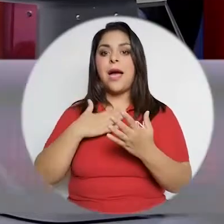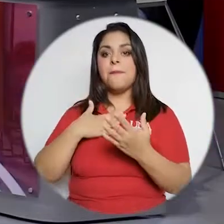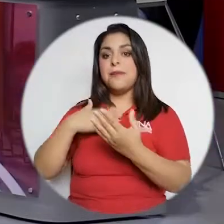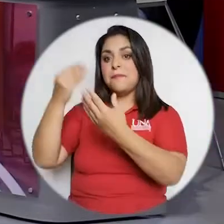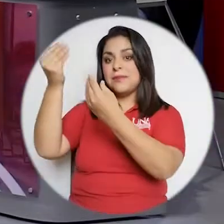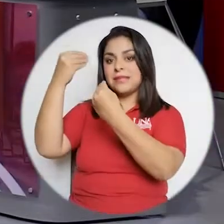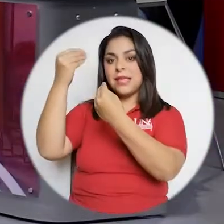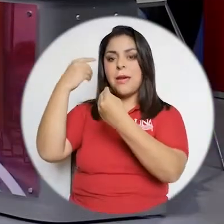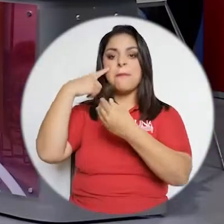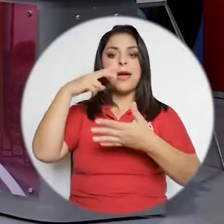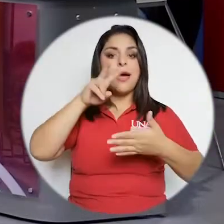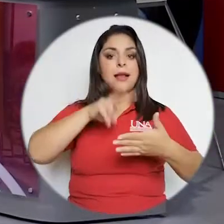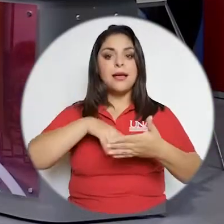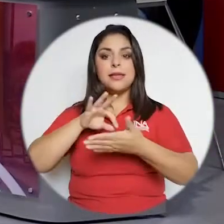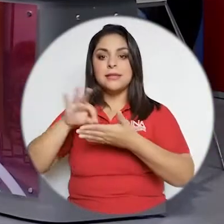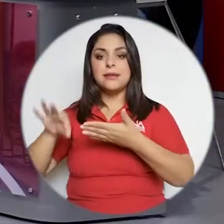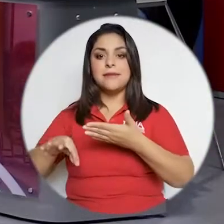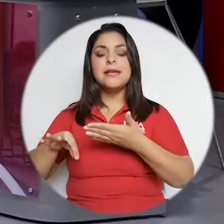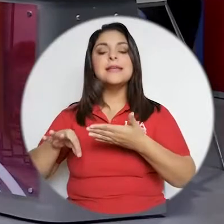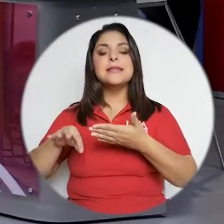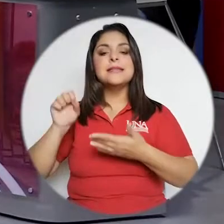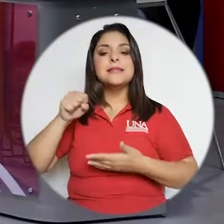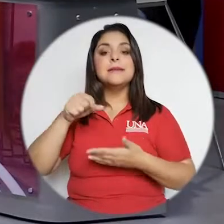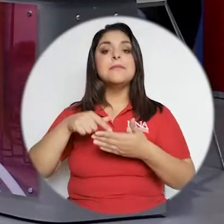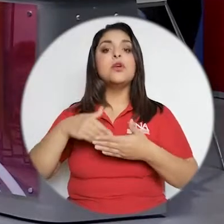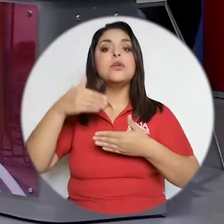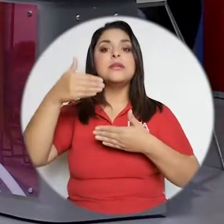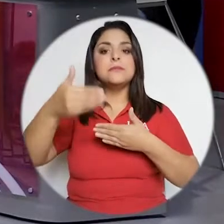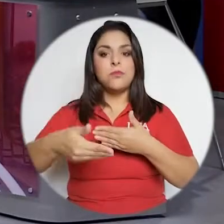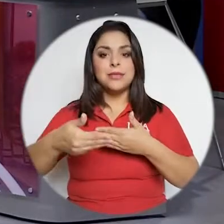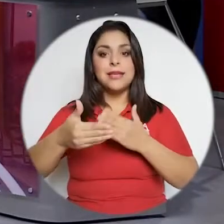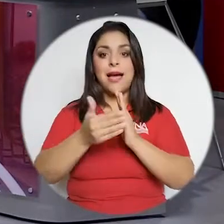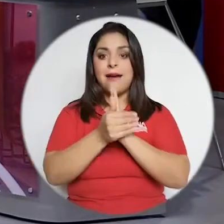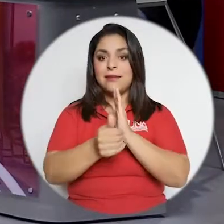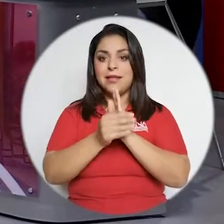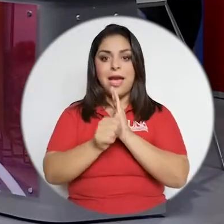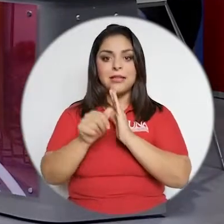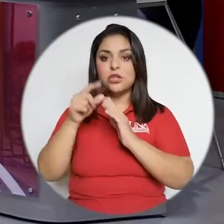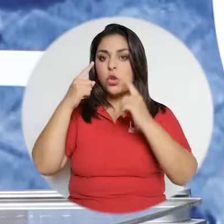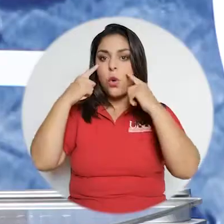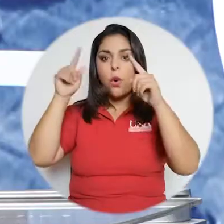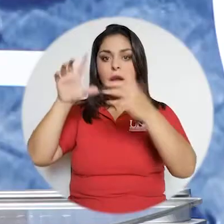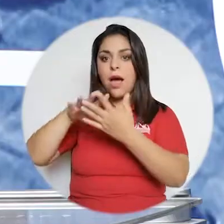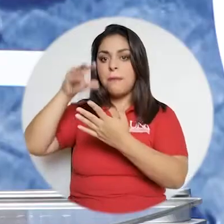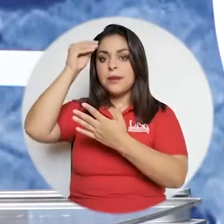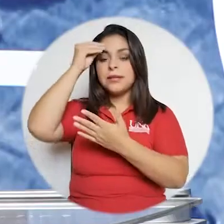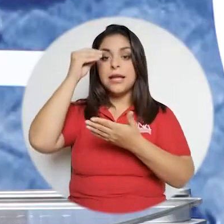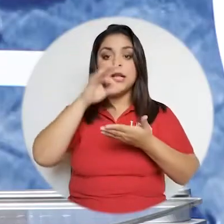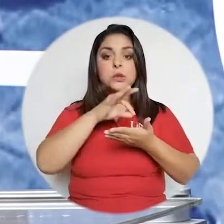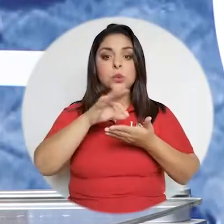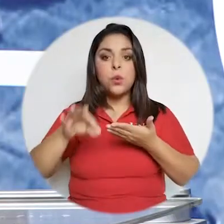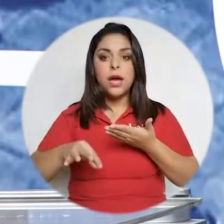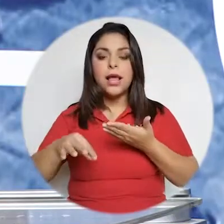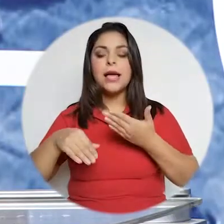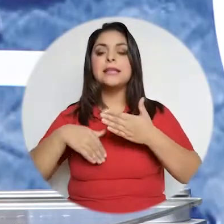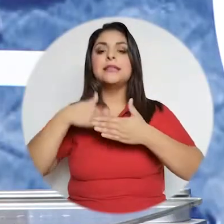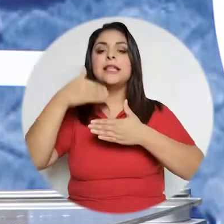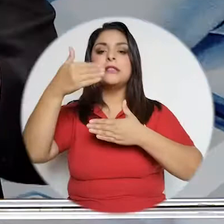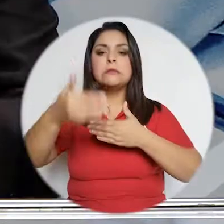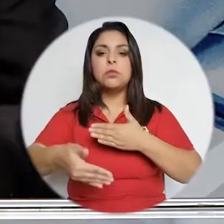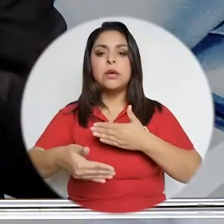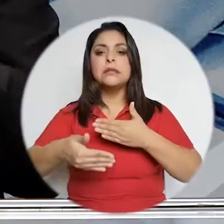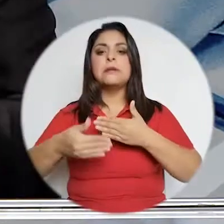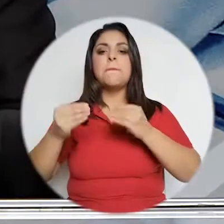para aprender a leer y escribir, pero después esas habilidades, si no se adquieren en la primaria, después se van a arrastrar porque se van a